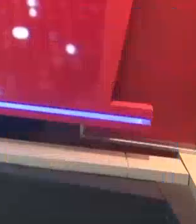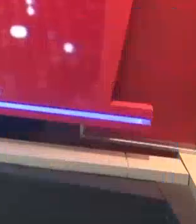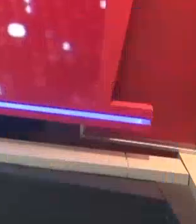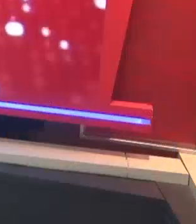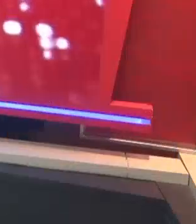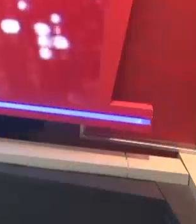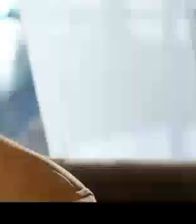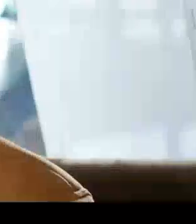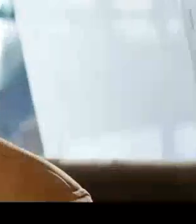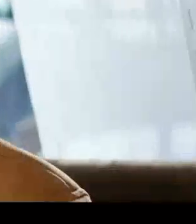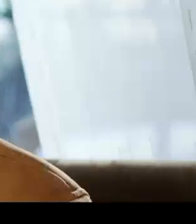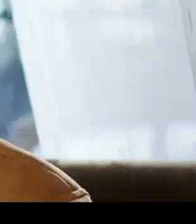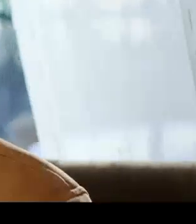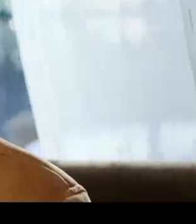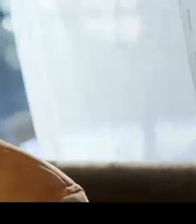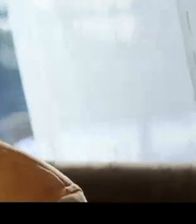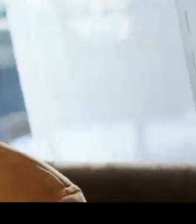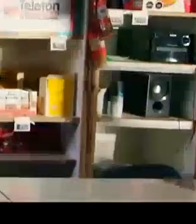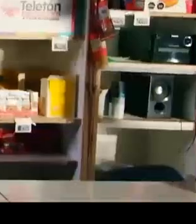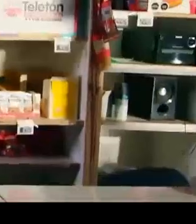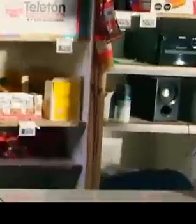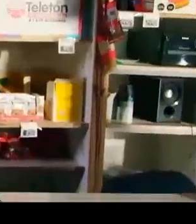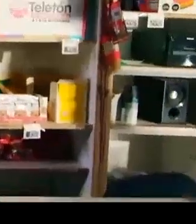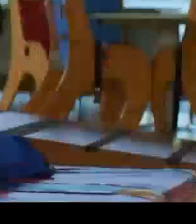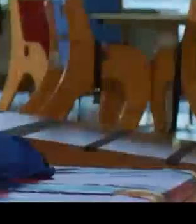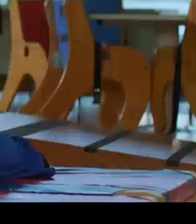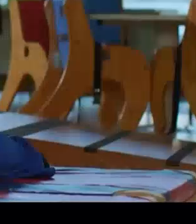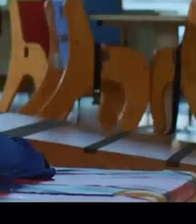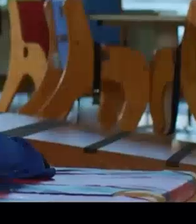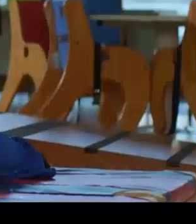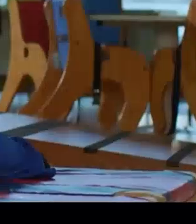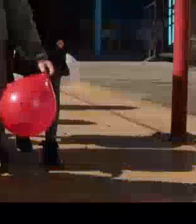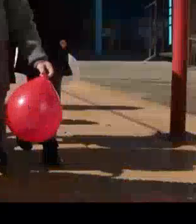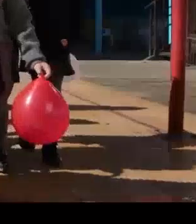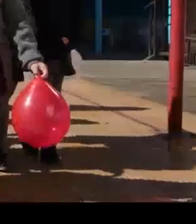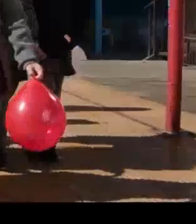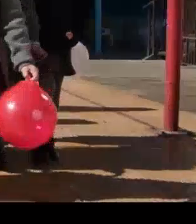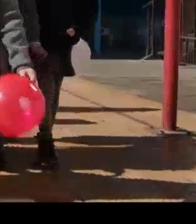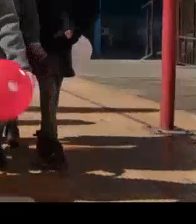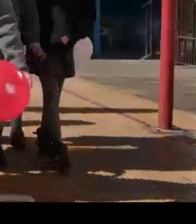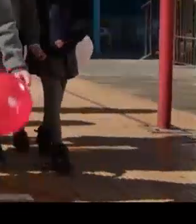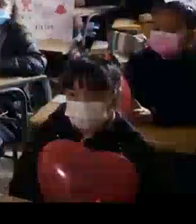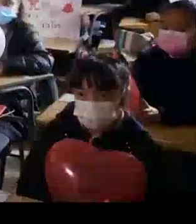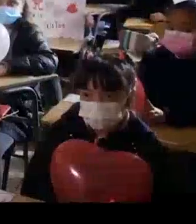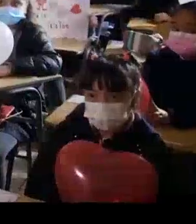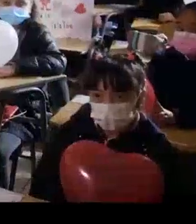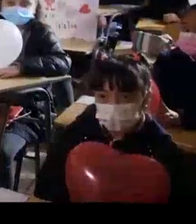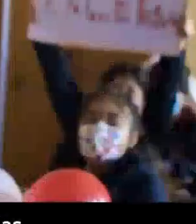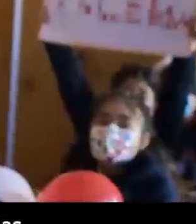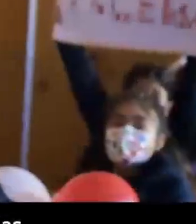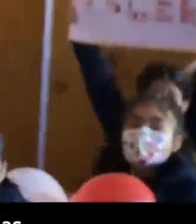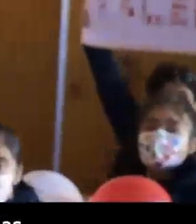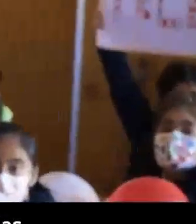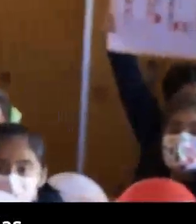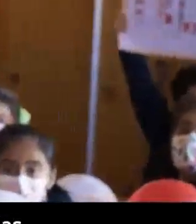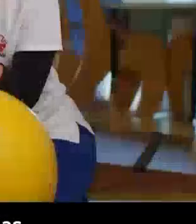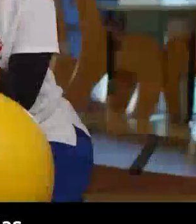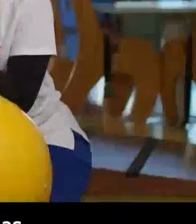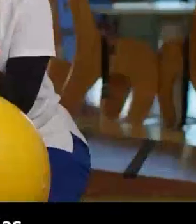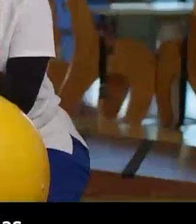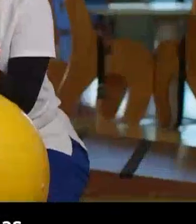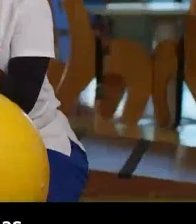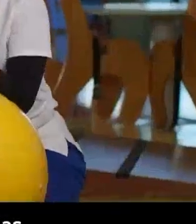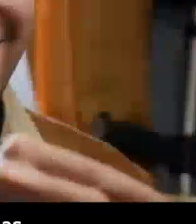No se vayan. La Teletón nos hace bien a todos. Nos hace bien saber la perseverancia que cientos de